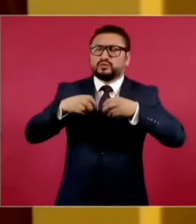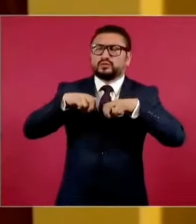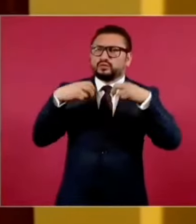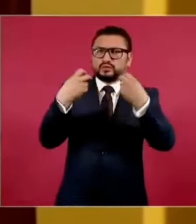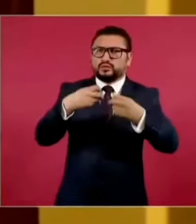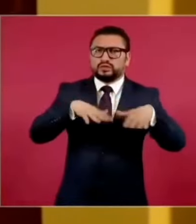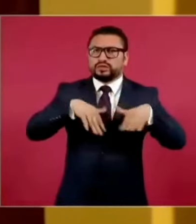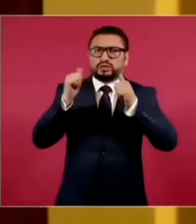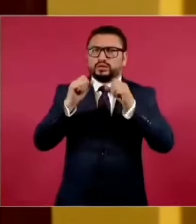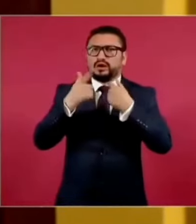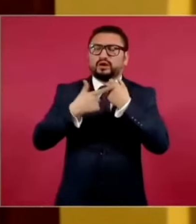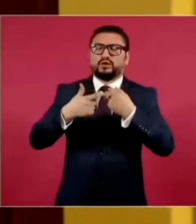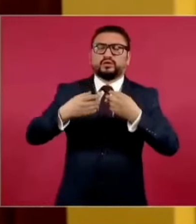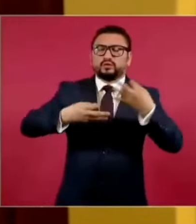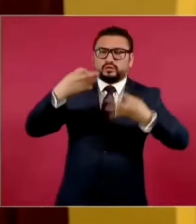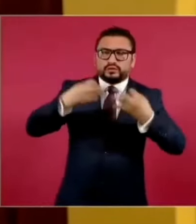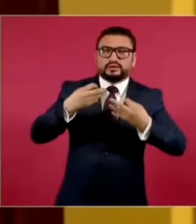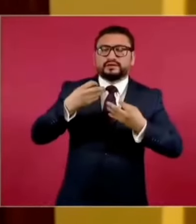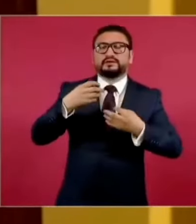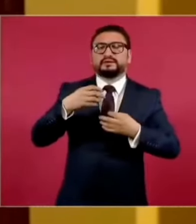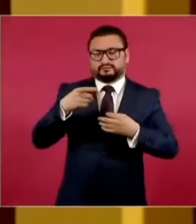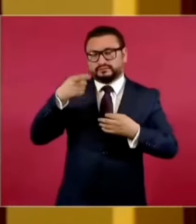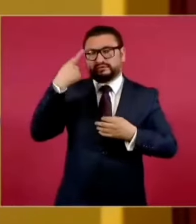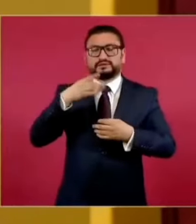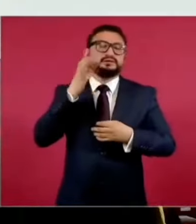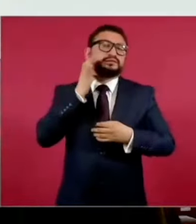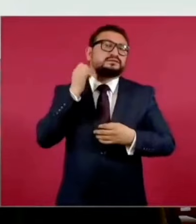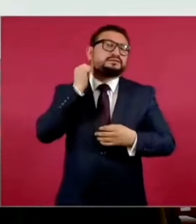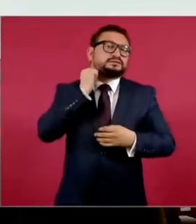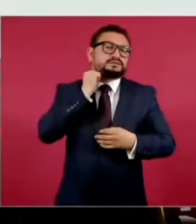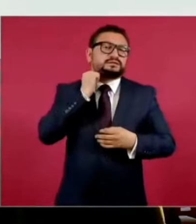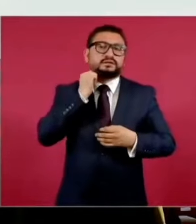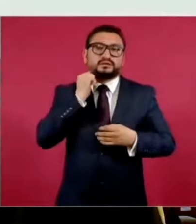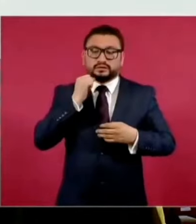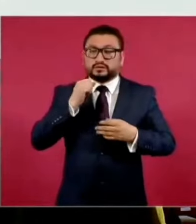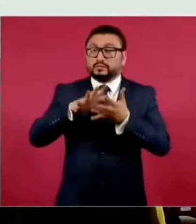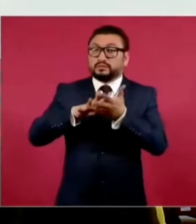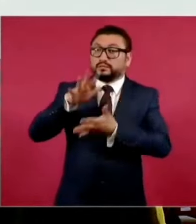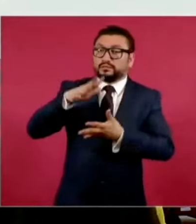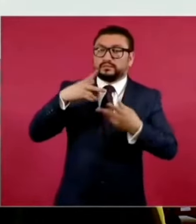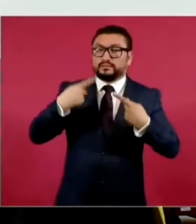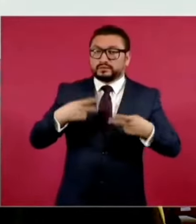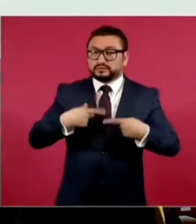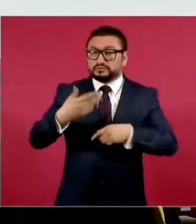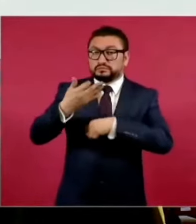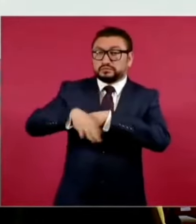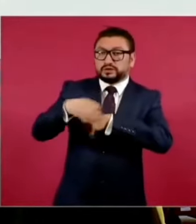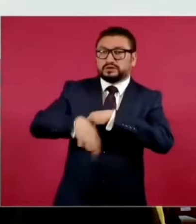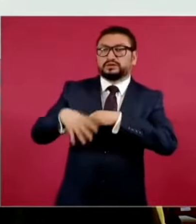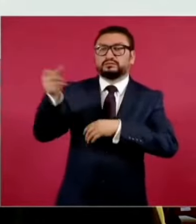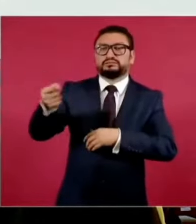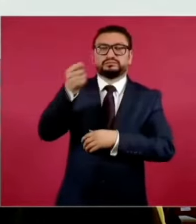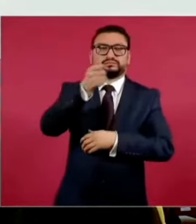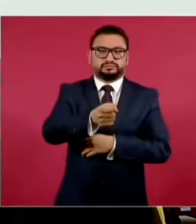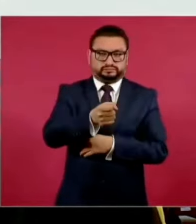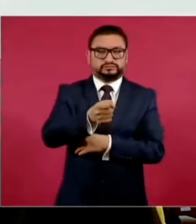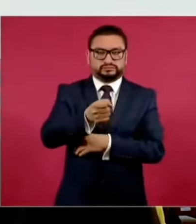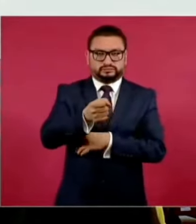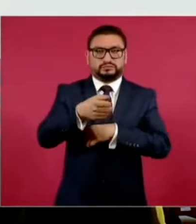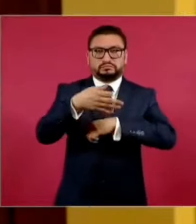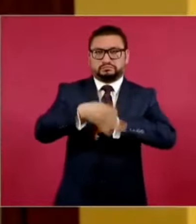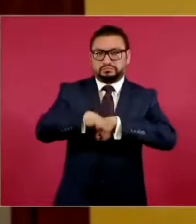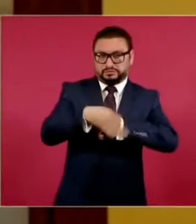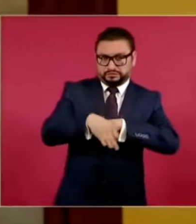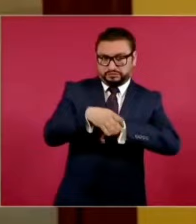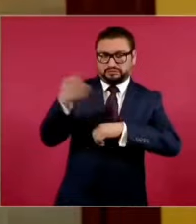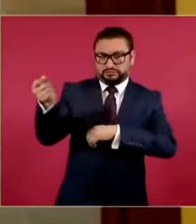juez, el Senado designará por mayoría calificada a una persona interina. Esta persona va a estar en tanto